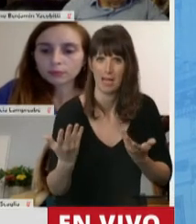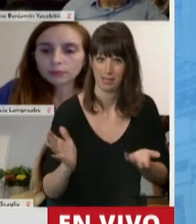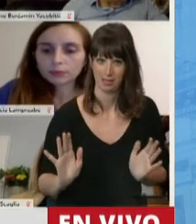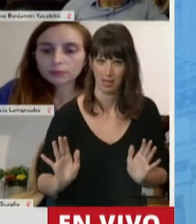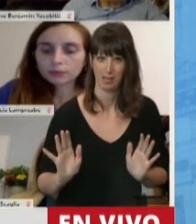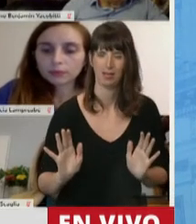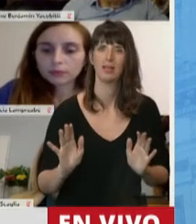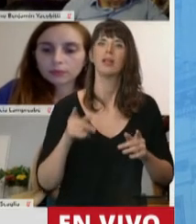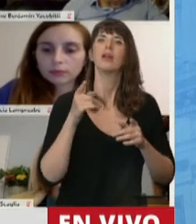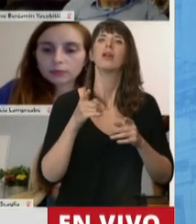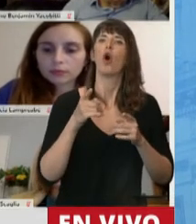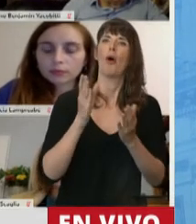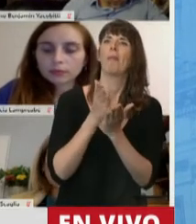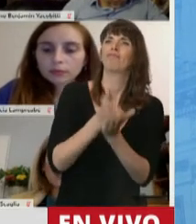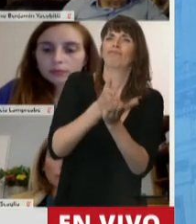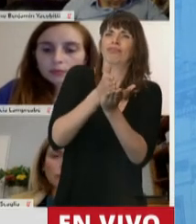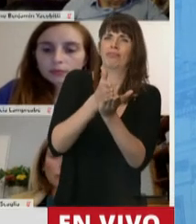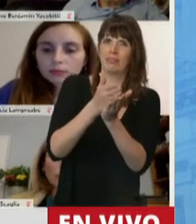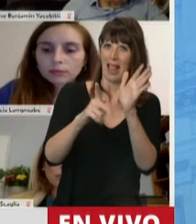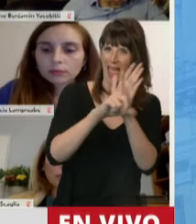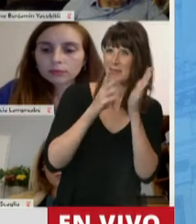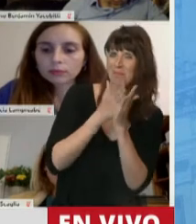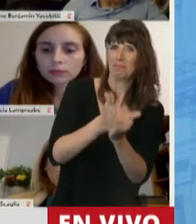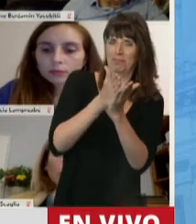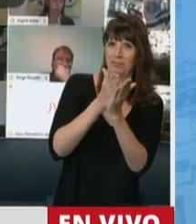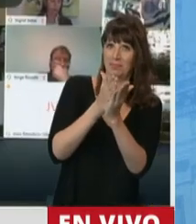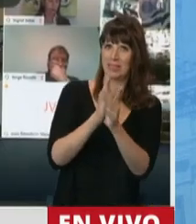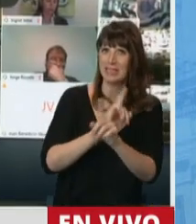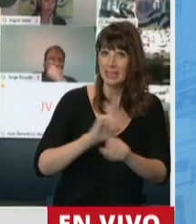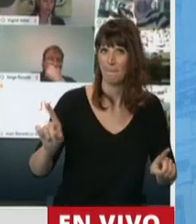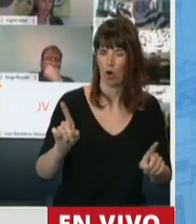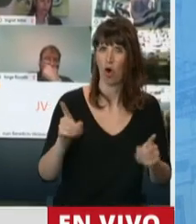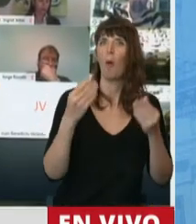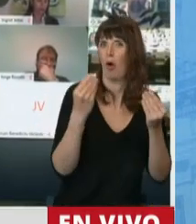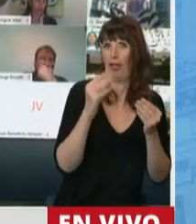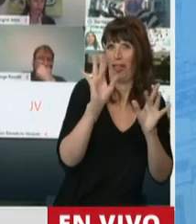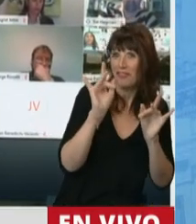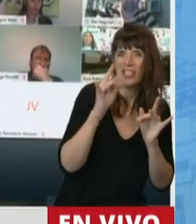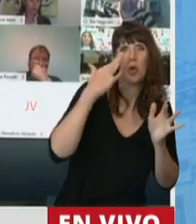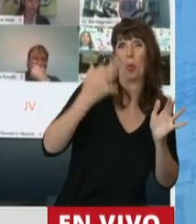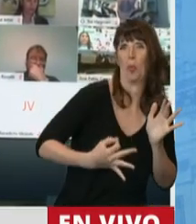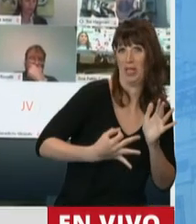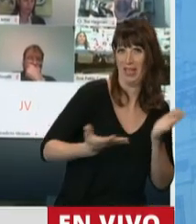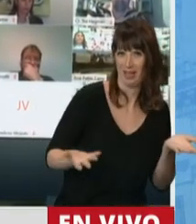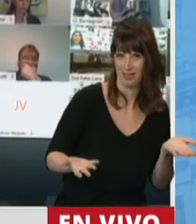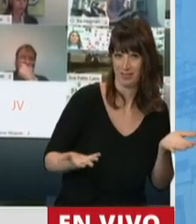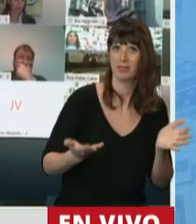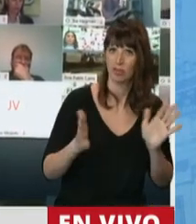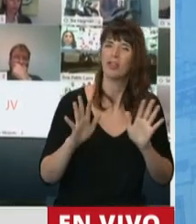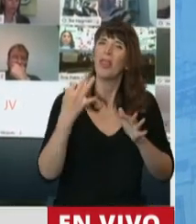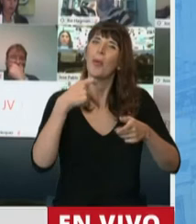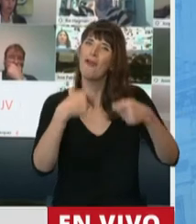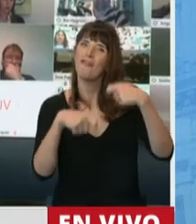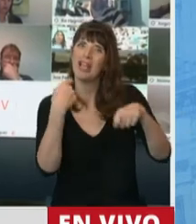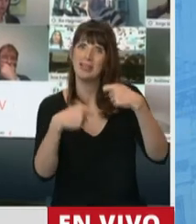criterios que sean tan exigentes en esta ley que justamente lo que terminen haciendo es que sea de difícil cumplimiento. Y además, lo